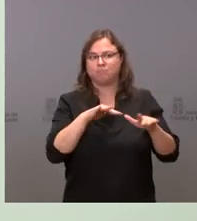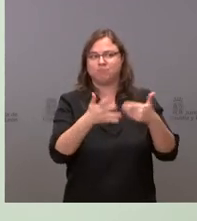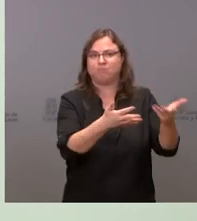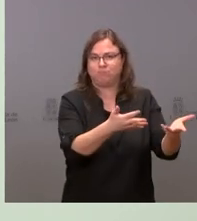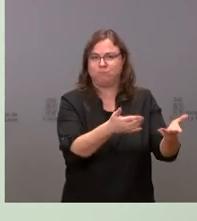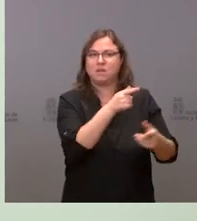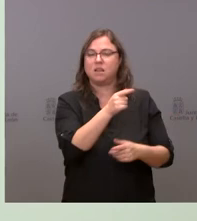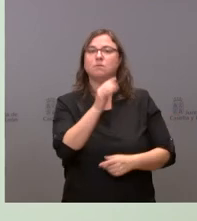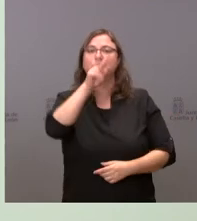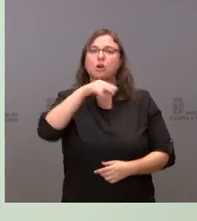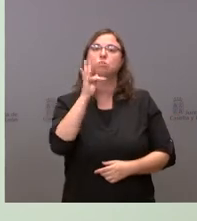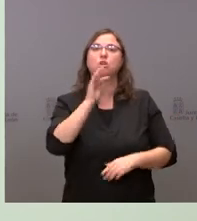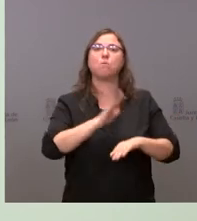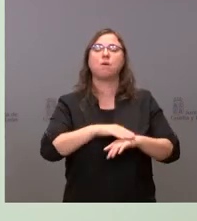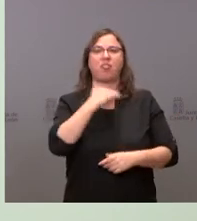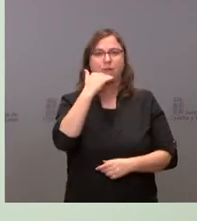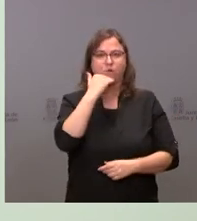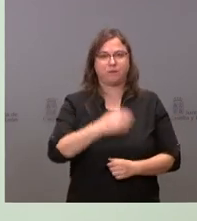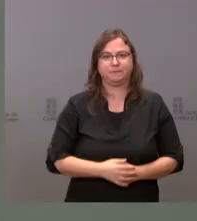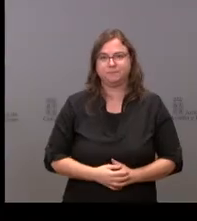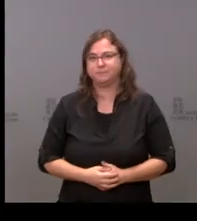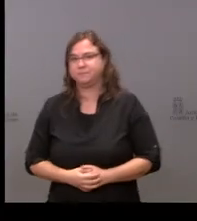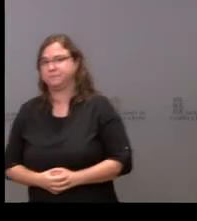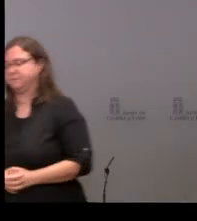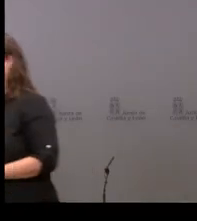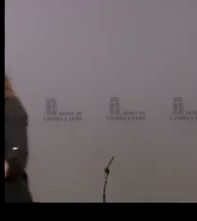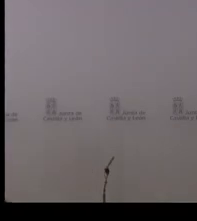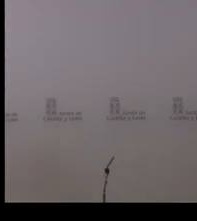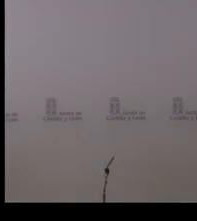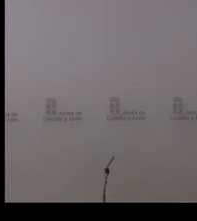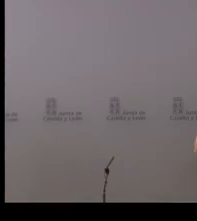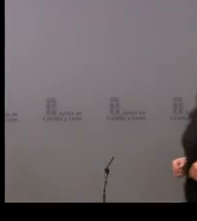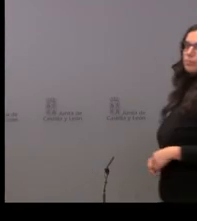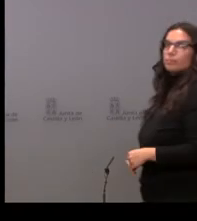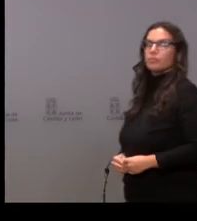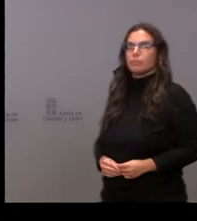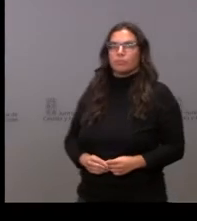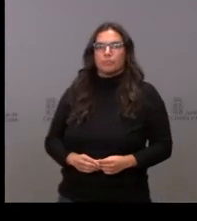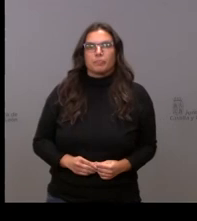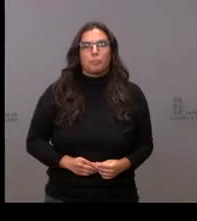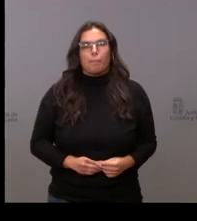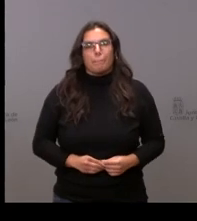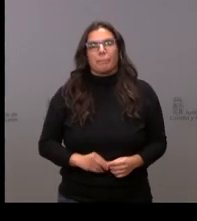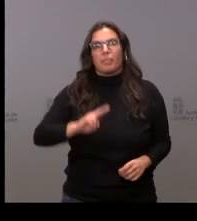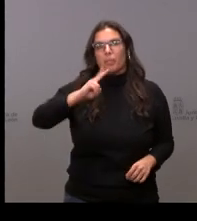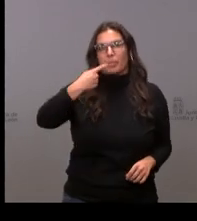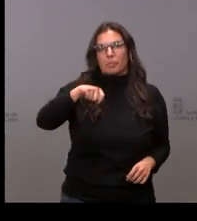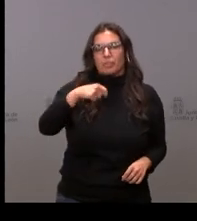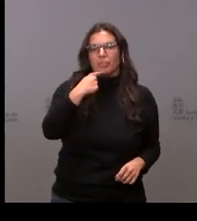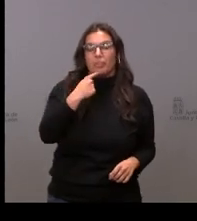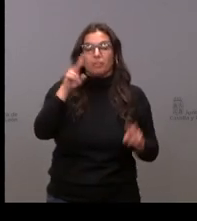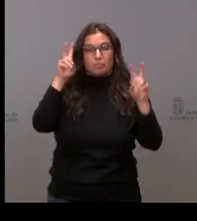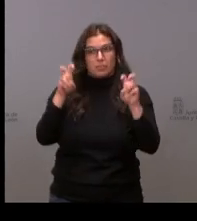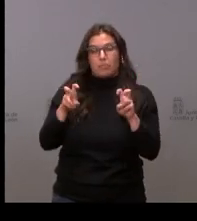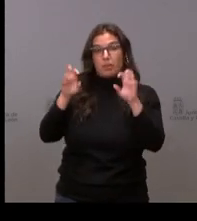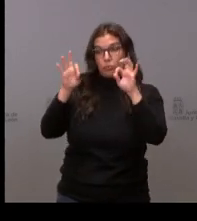positivo para la provincia de Zamora Bueno con respecto a esta información que me